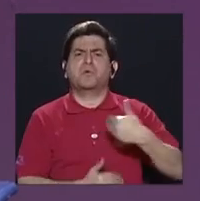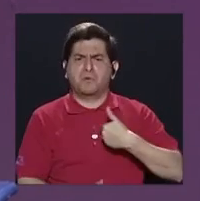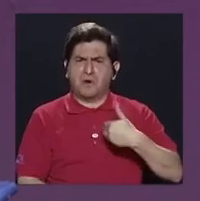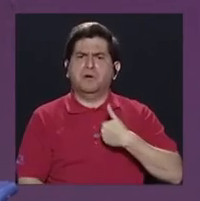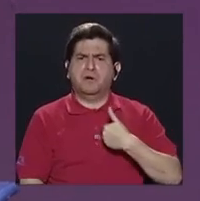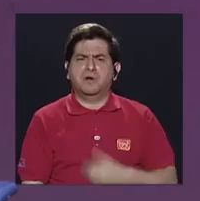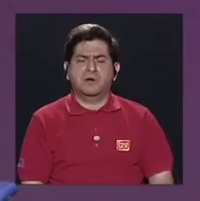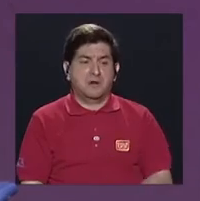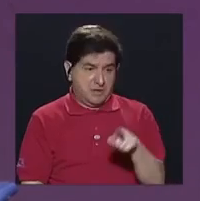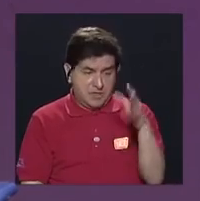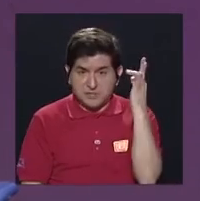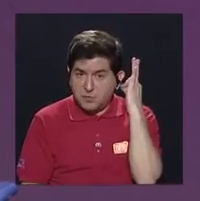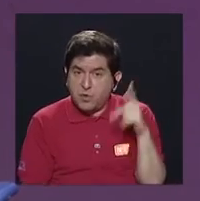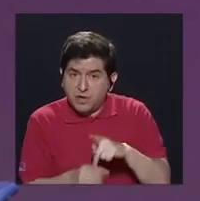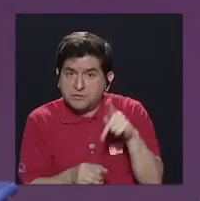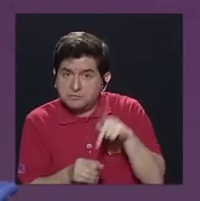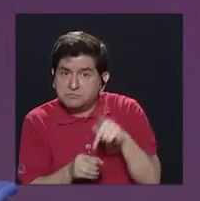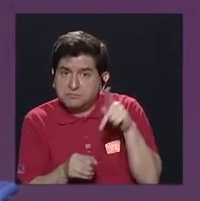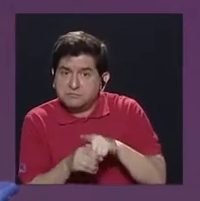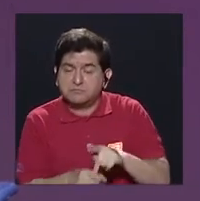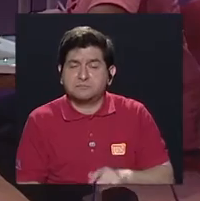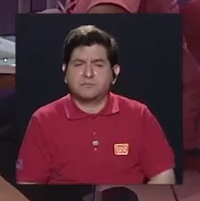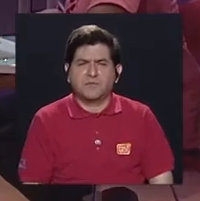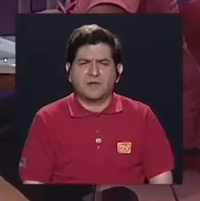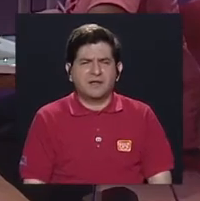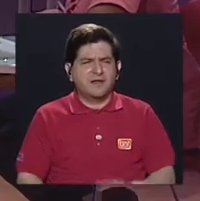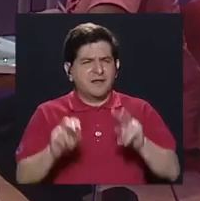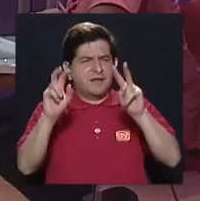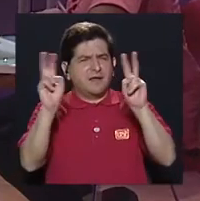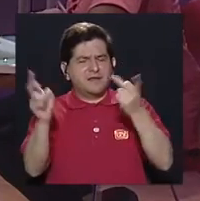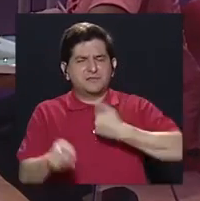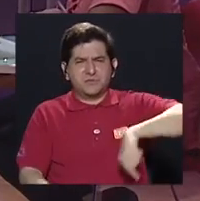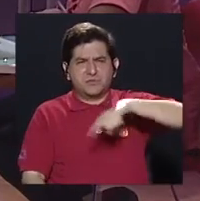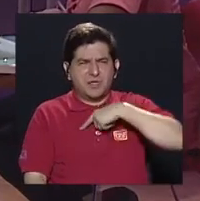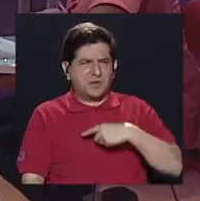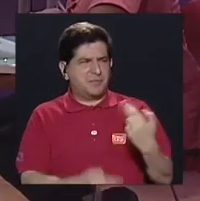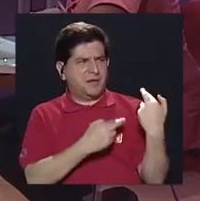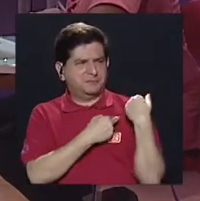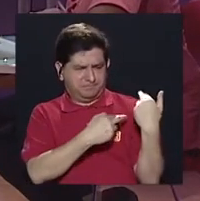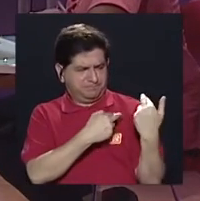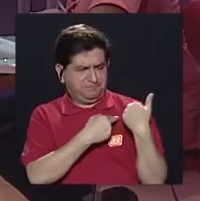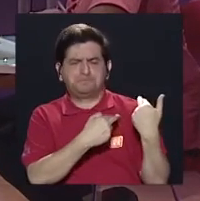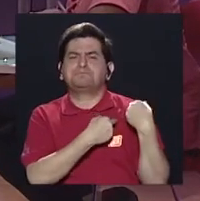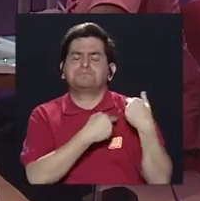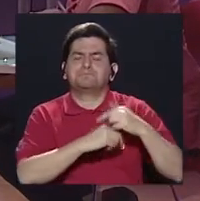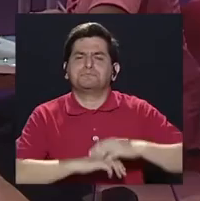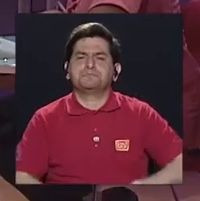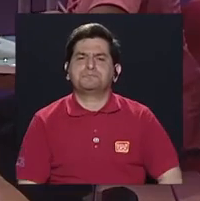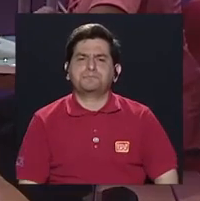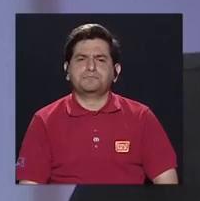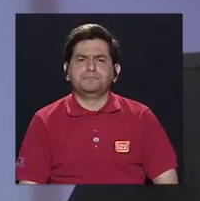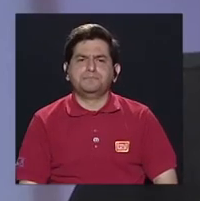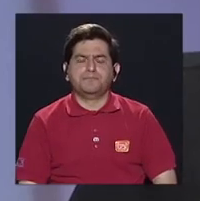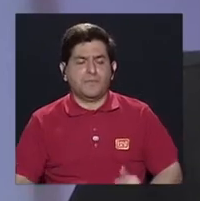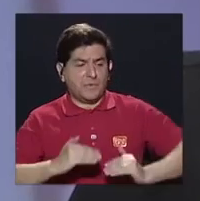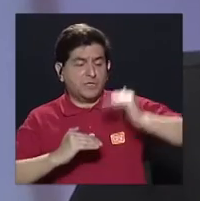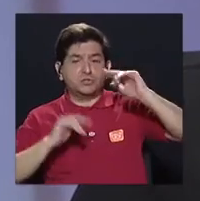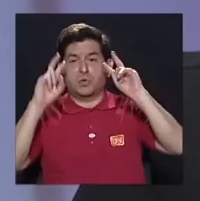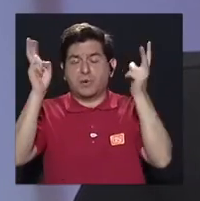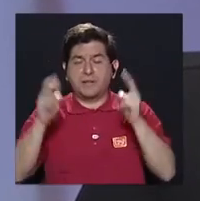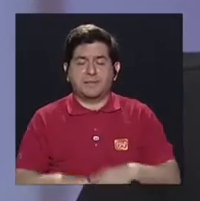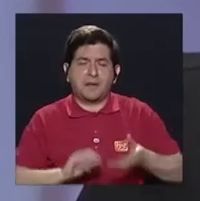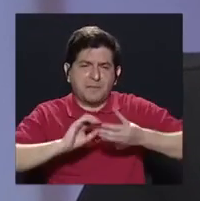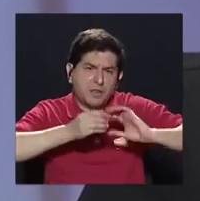se involucren. Es un tema, yo creo que nosotros tenemos una enorme responsabilidad, porque más allá de un tema de